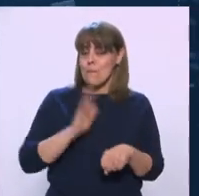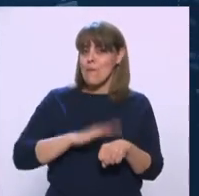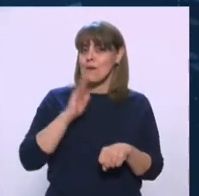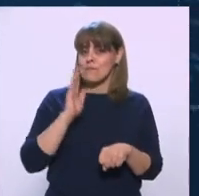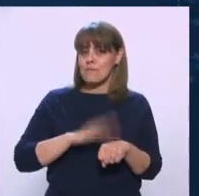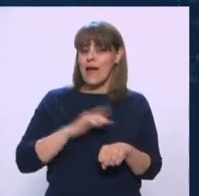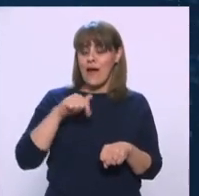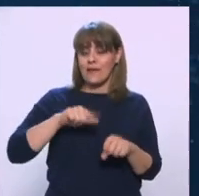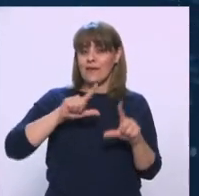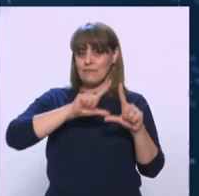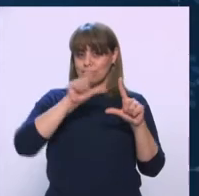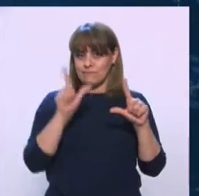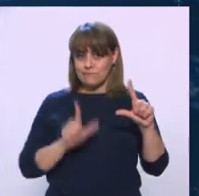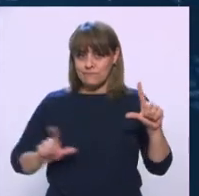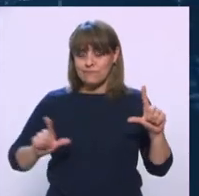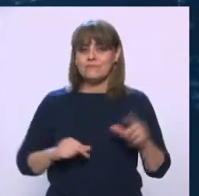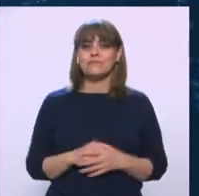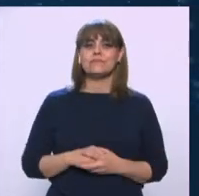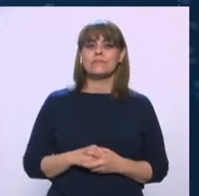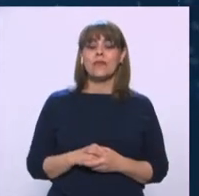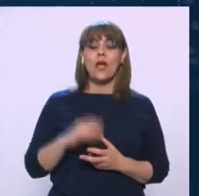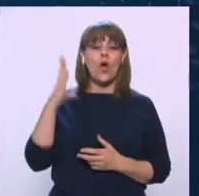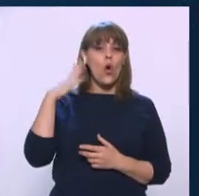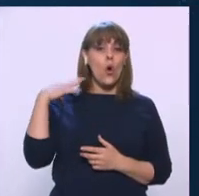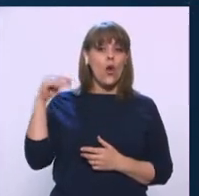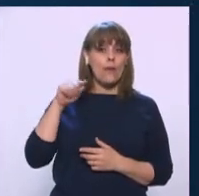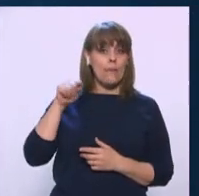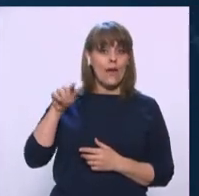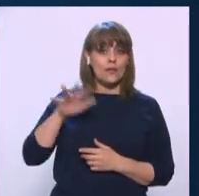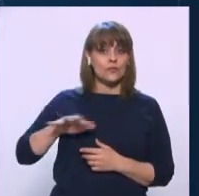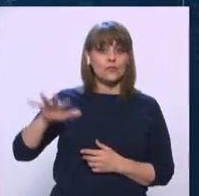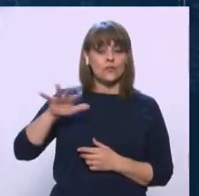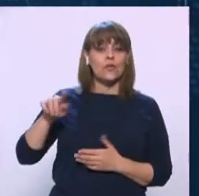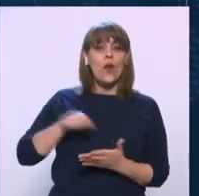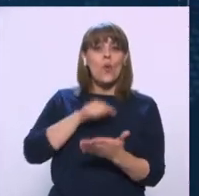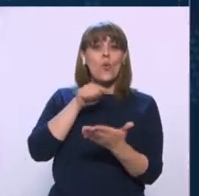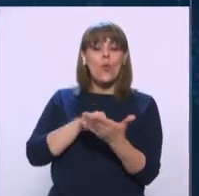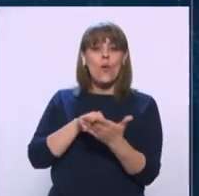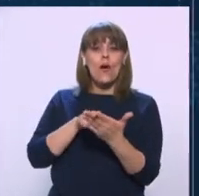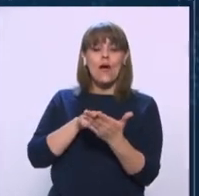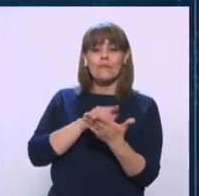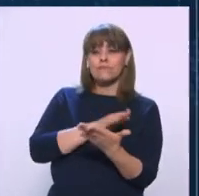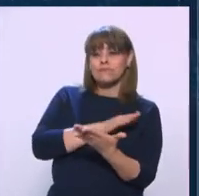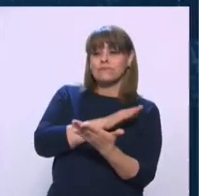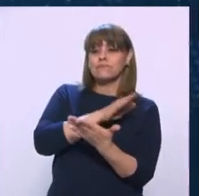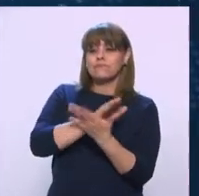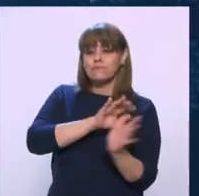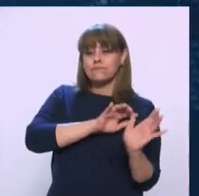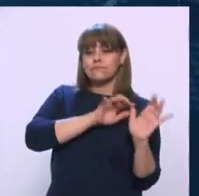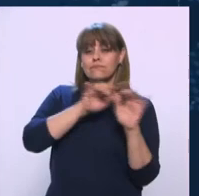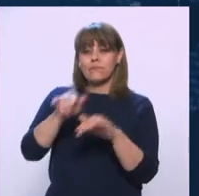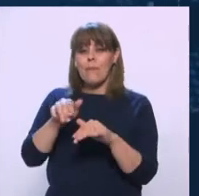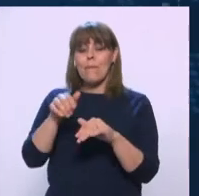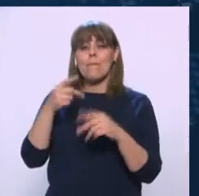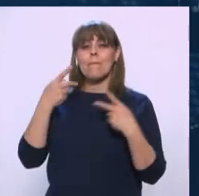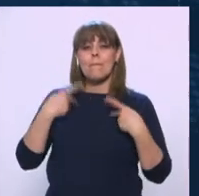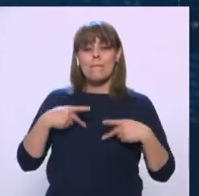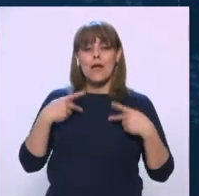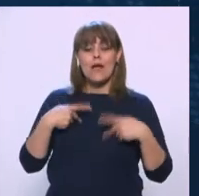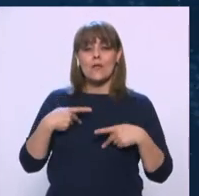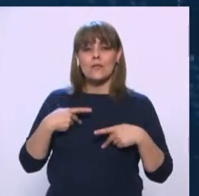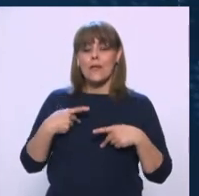el país. Y Colima es el destino de muchos de lo que podemos considerar los